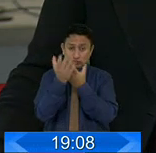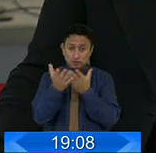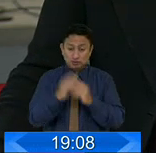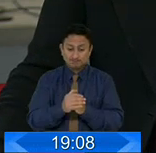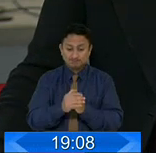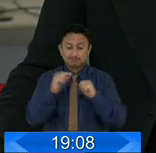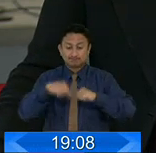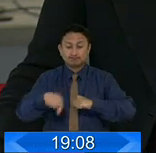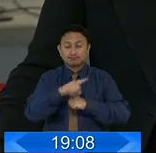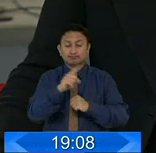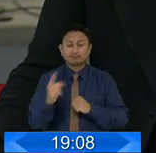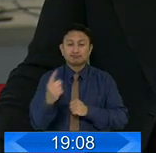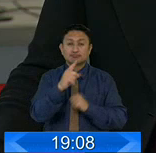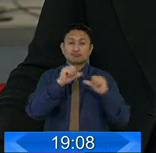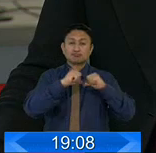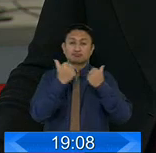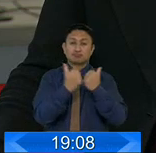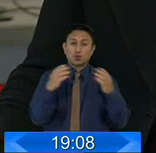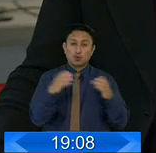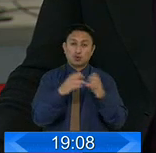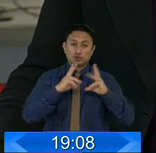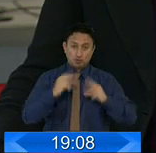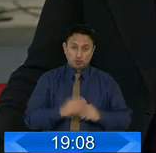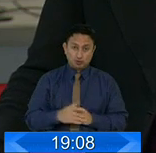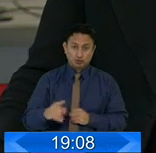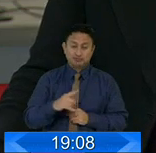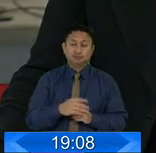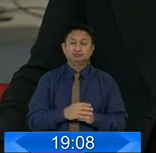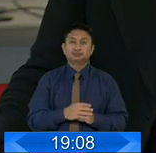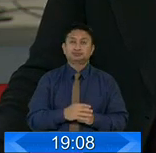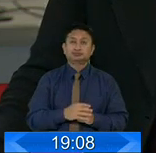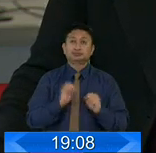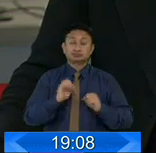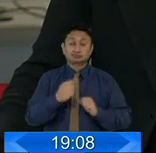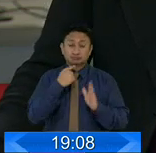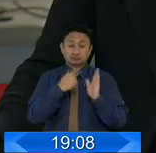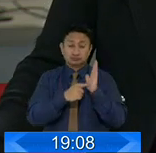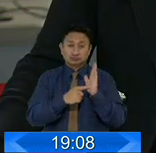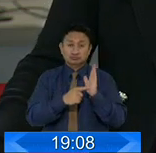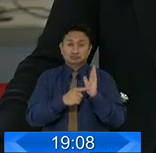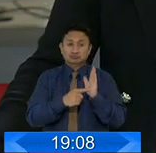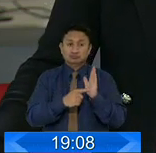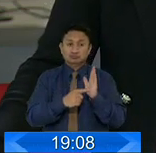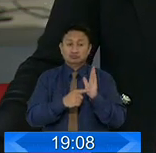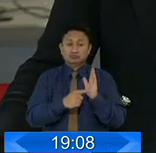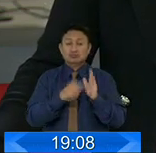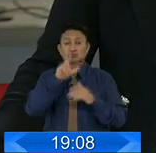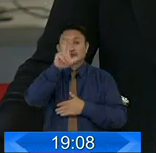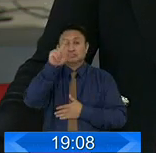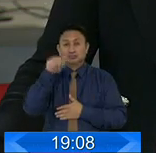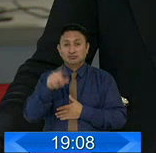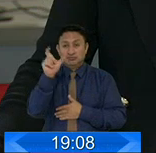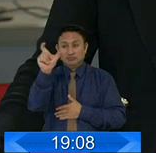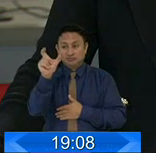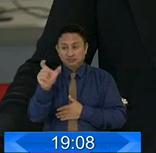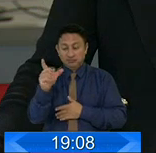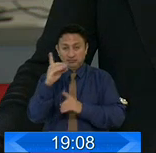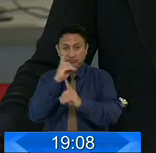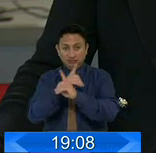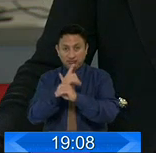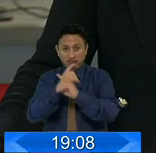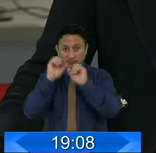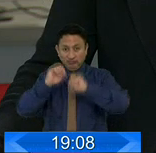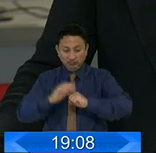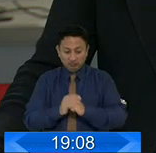durante su comparecencia en la Comisión de Salud de la Asamblea Nacional. Además, se afirmó que de los 3.000 carnets de discapacidad